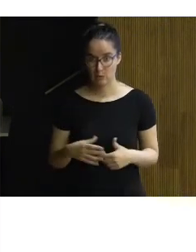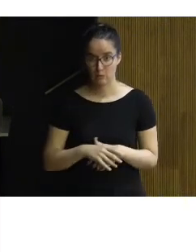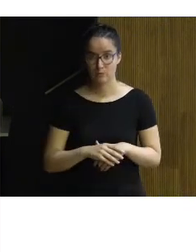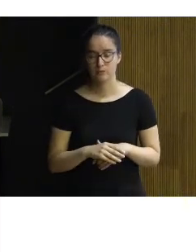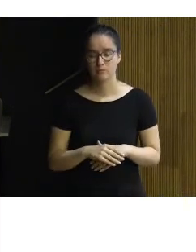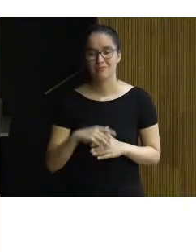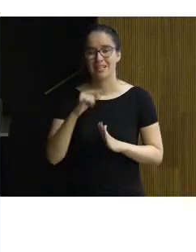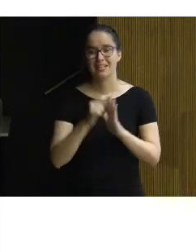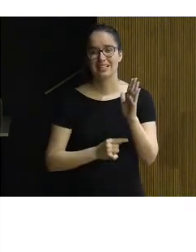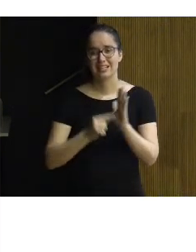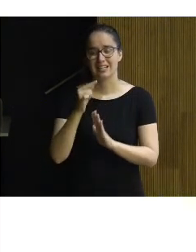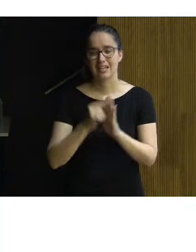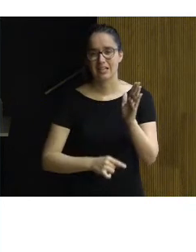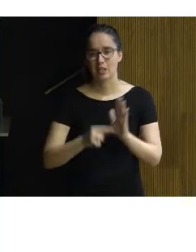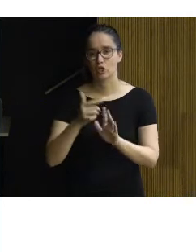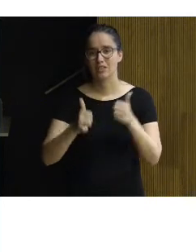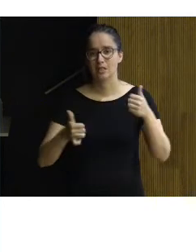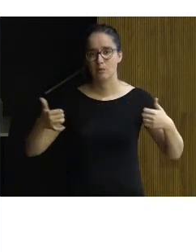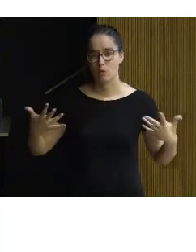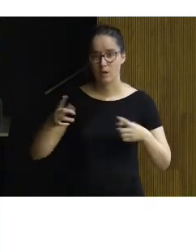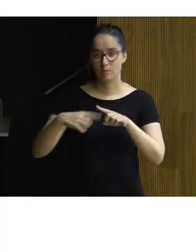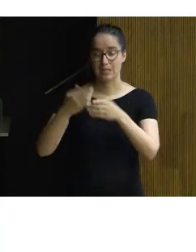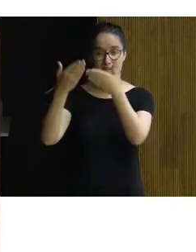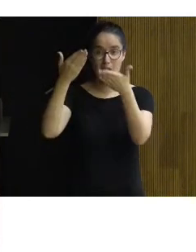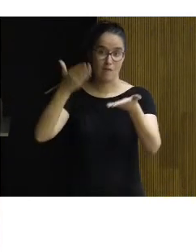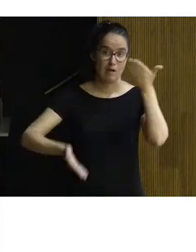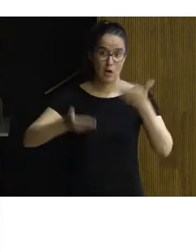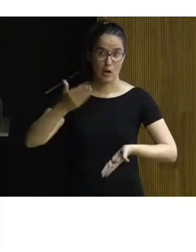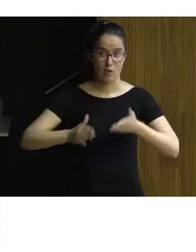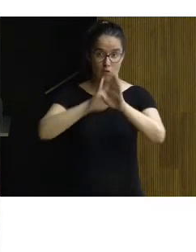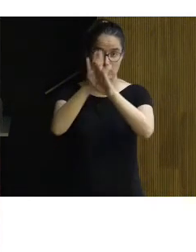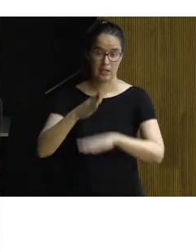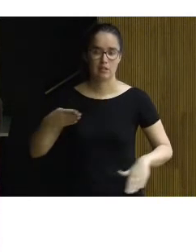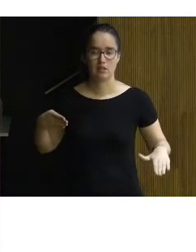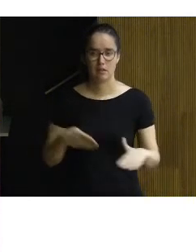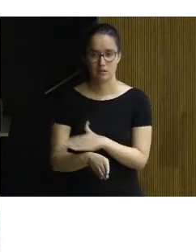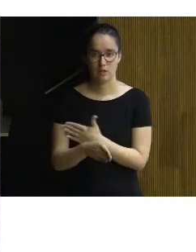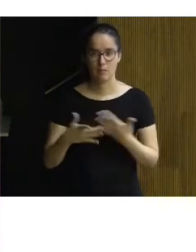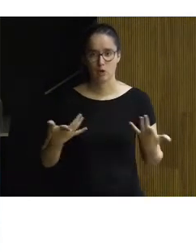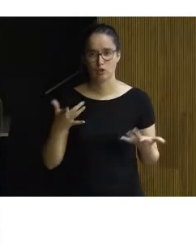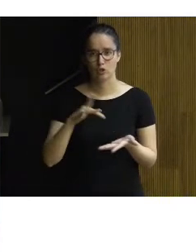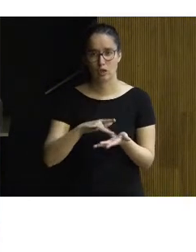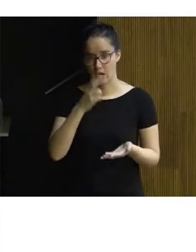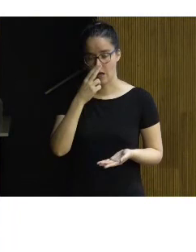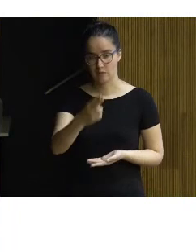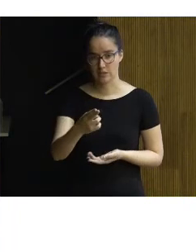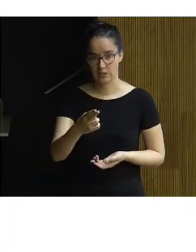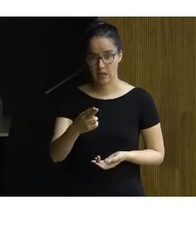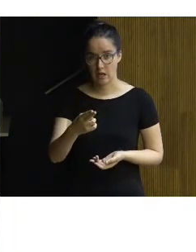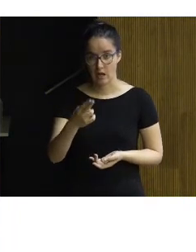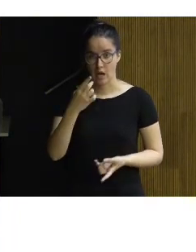¿qué criterios de diseño vamos a aplicar? y la valoración final de la accesibilidad pero no hacemos bueno esto fue la visita algunos